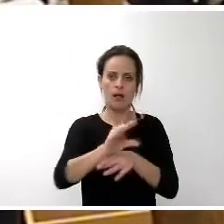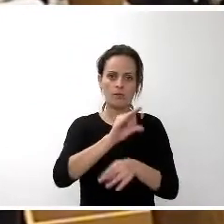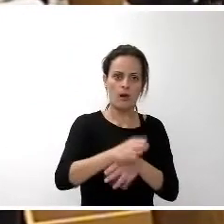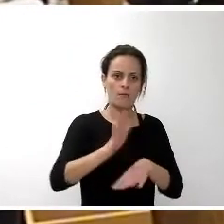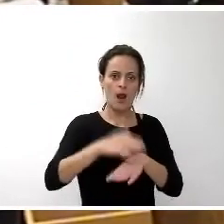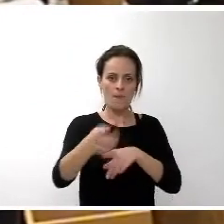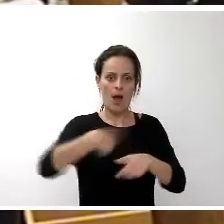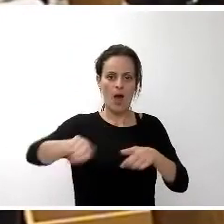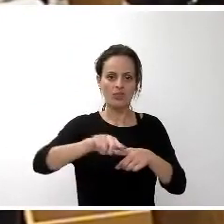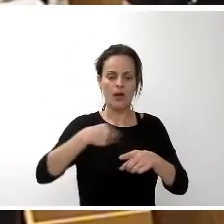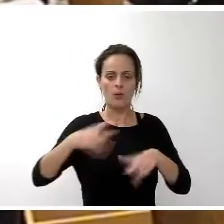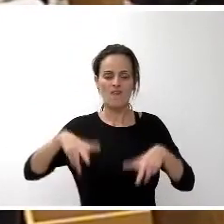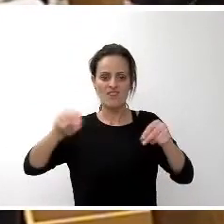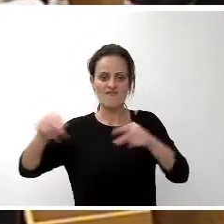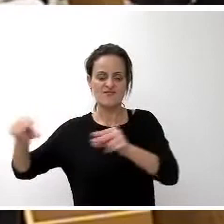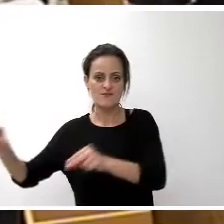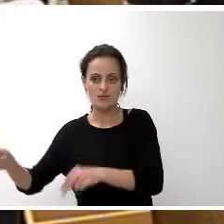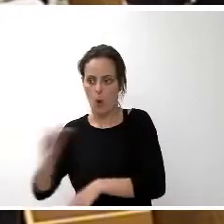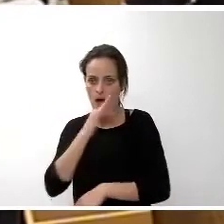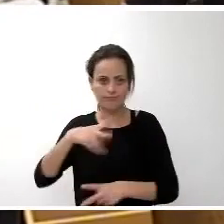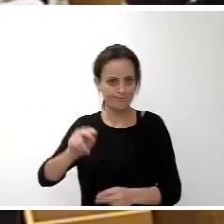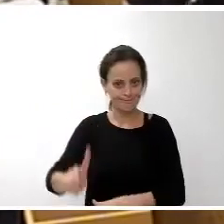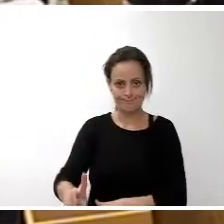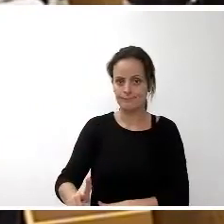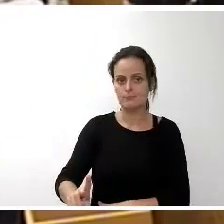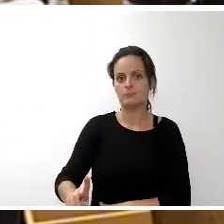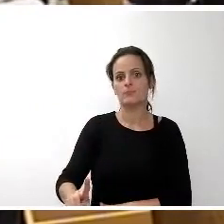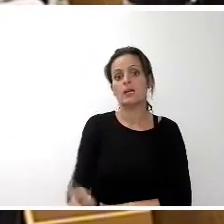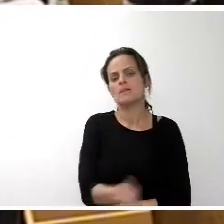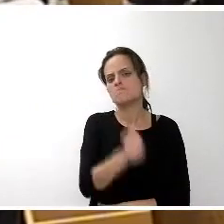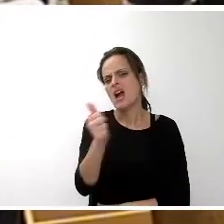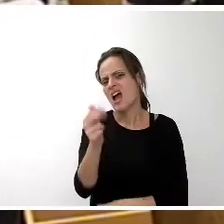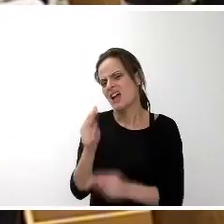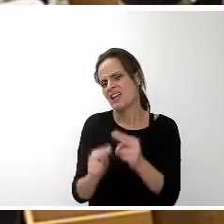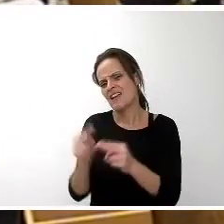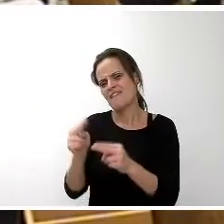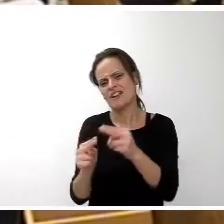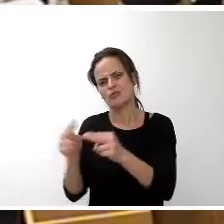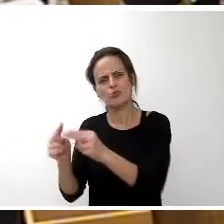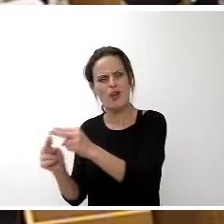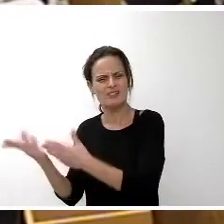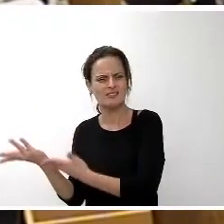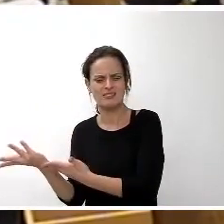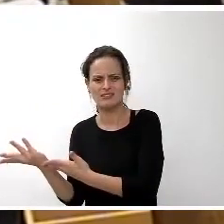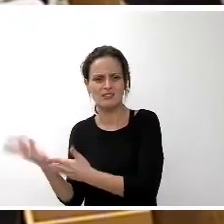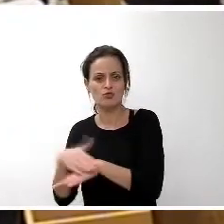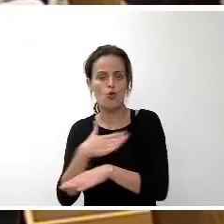la plaza de España y sus alrededores y muchísimas más infraestructuras que que en fin hecho de menos que todavía no